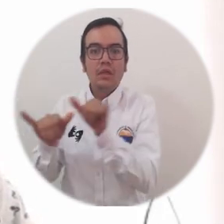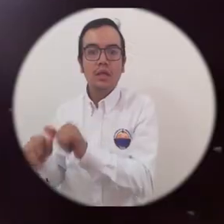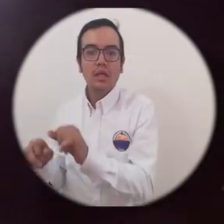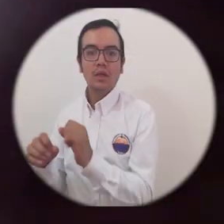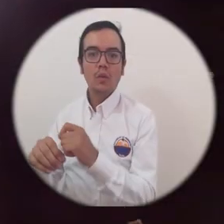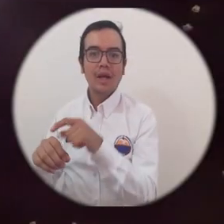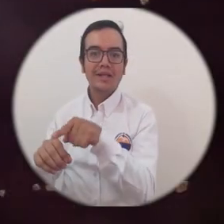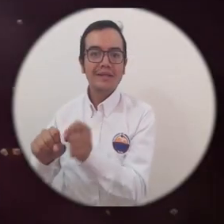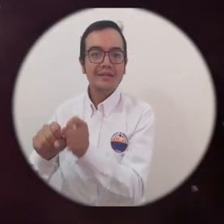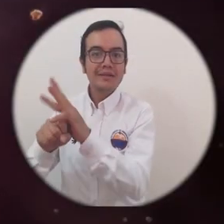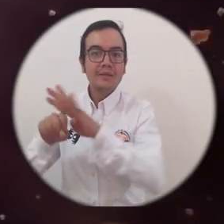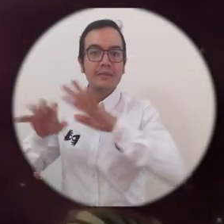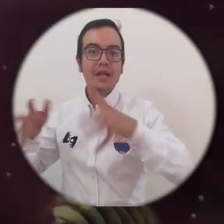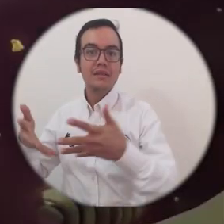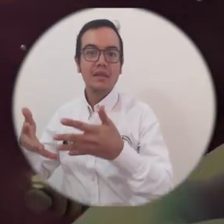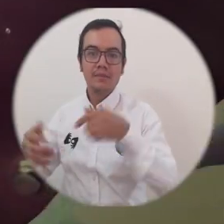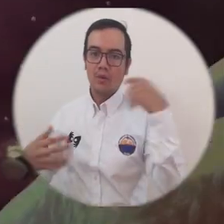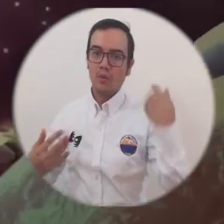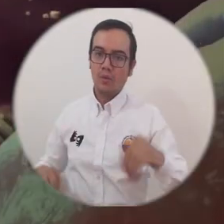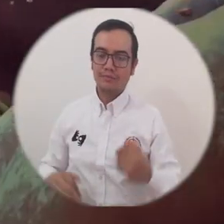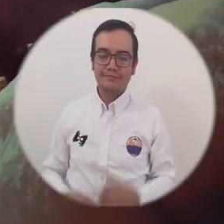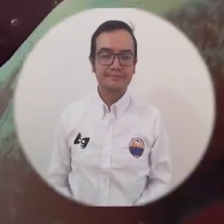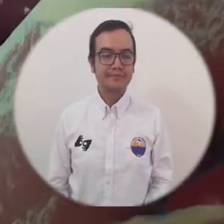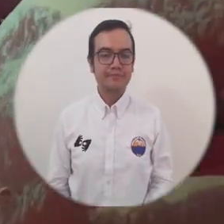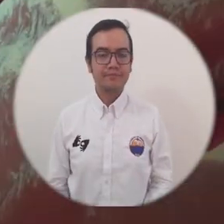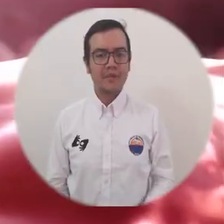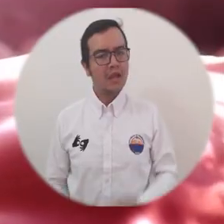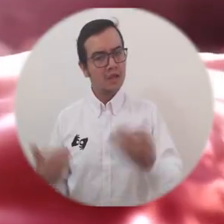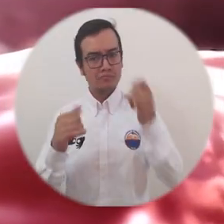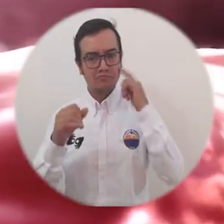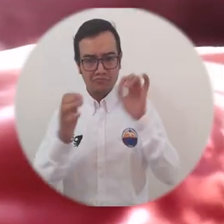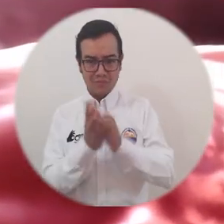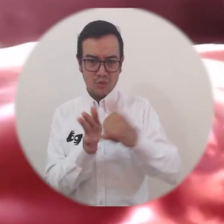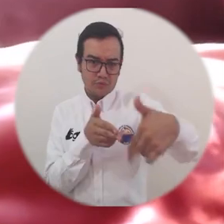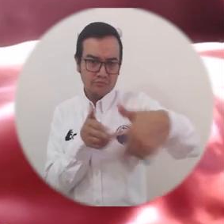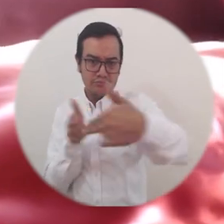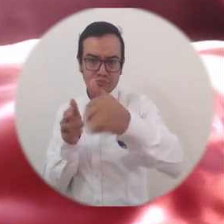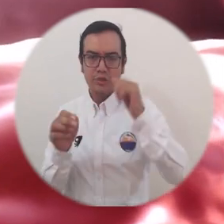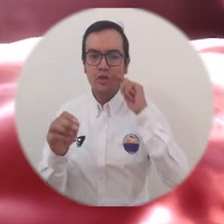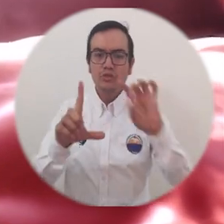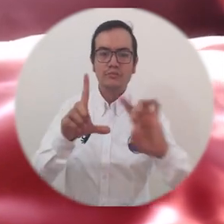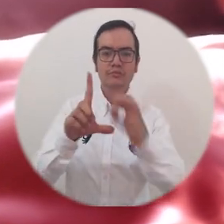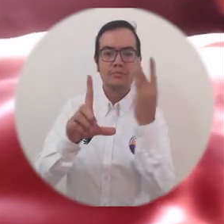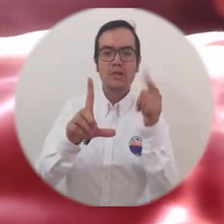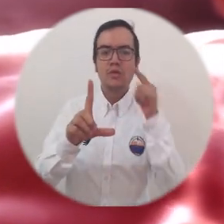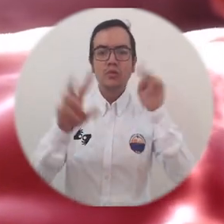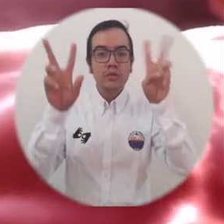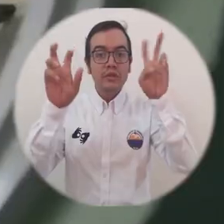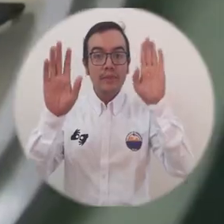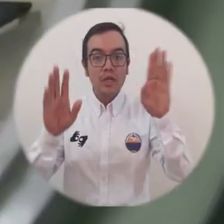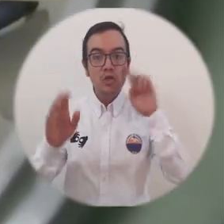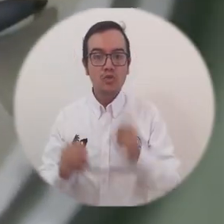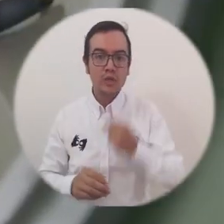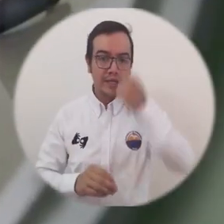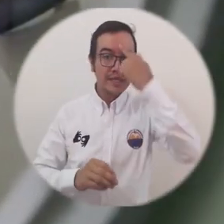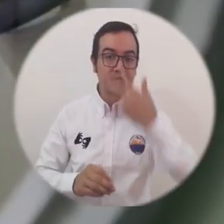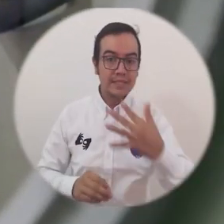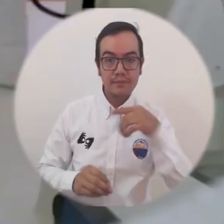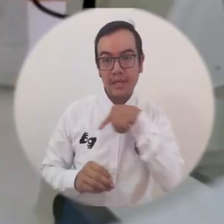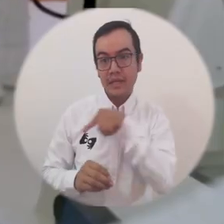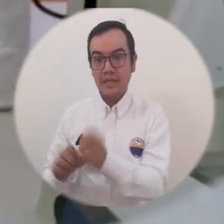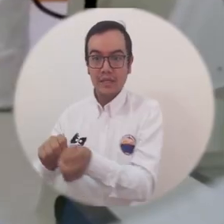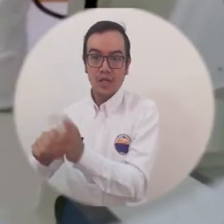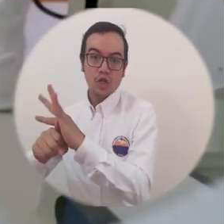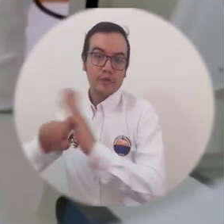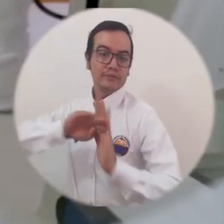concientizarnos el propósito de este último encuentro titulado santa marta más allá del cobi 19 fue el de examinar las implicaciones del